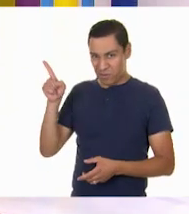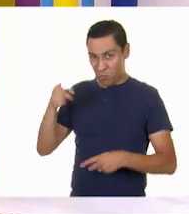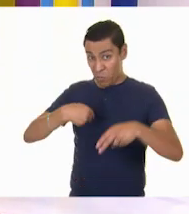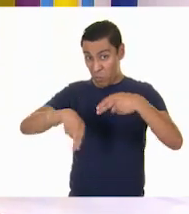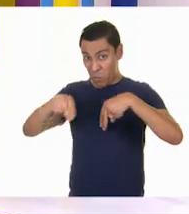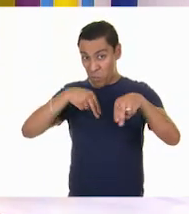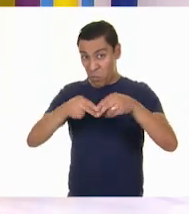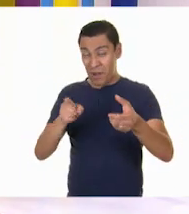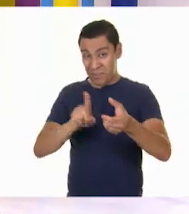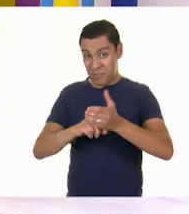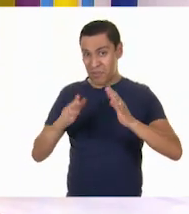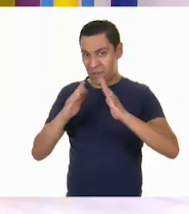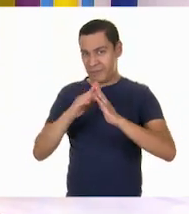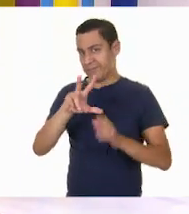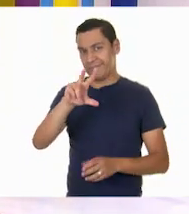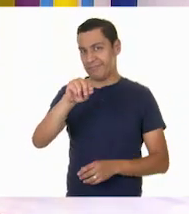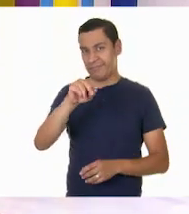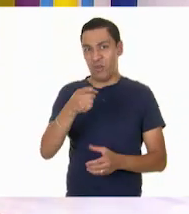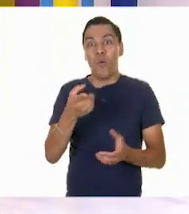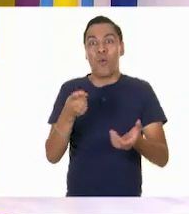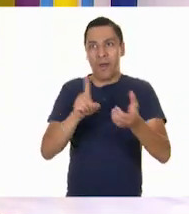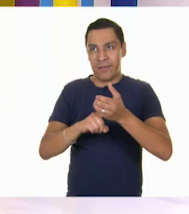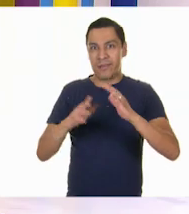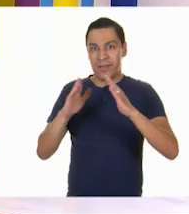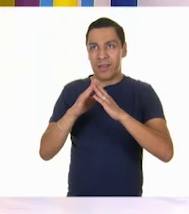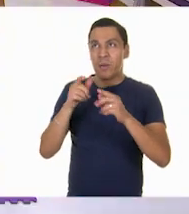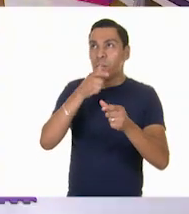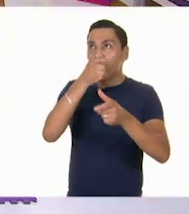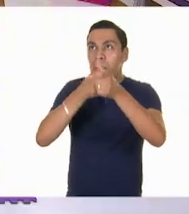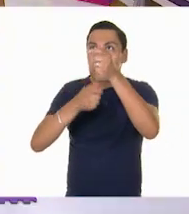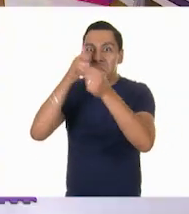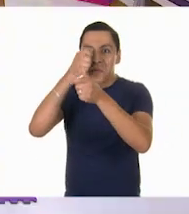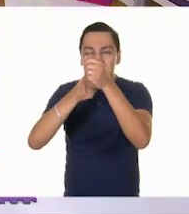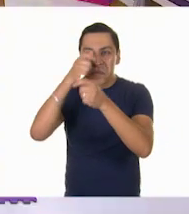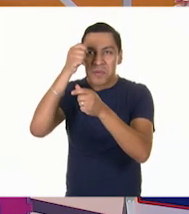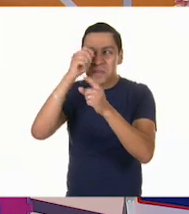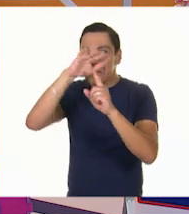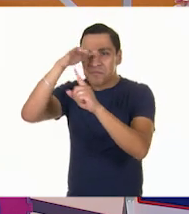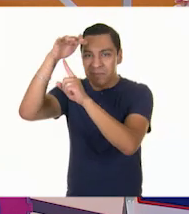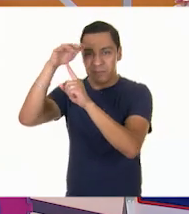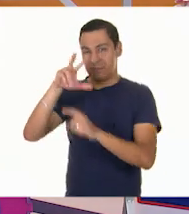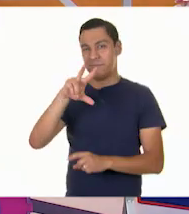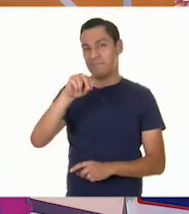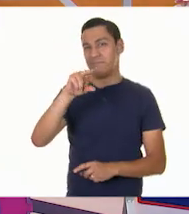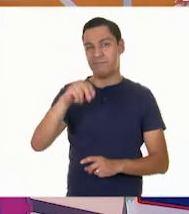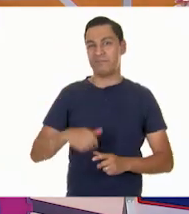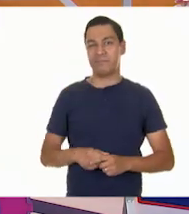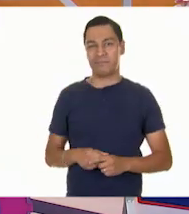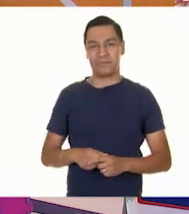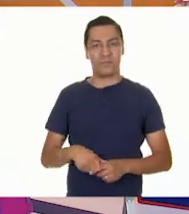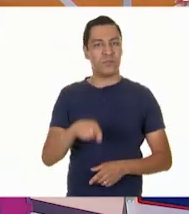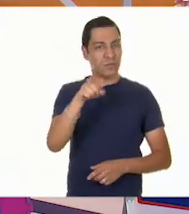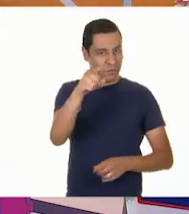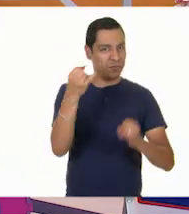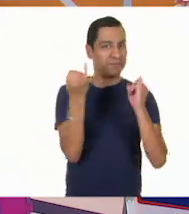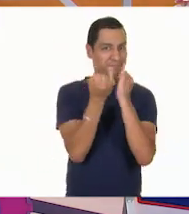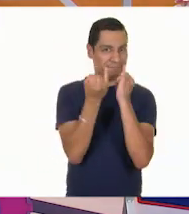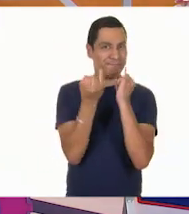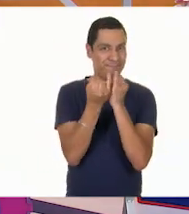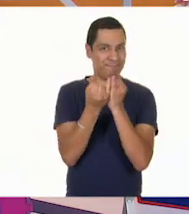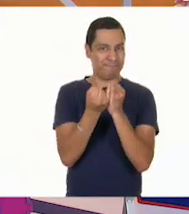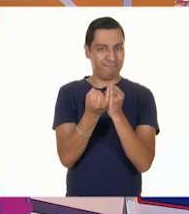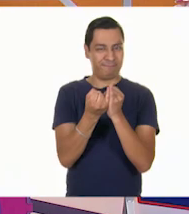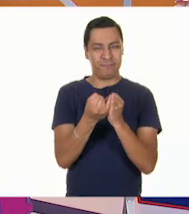casa y tampoco volar un papalote dentro de una casa. Qué bueno que lo entendiste, Pepe, y seguramente también todas las niñas y niños.